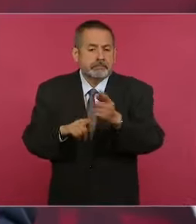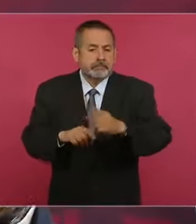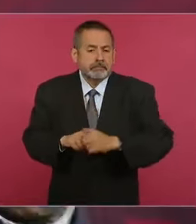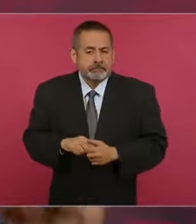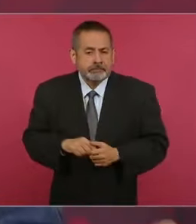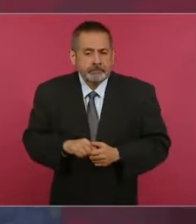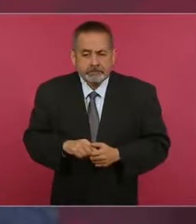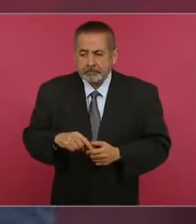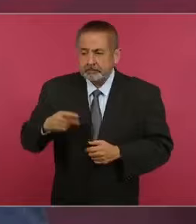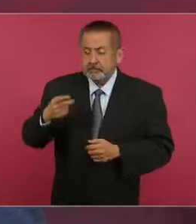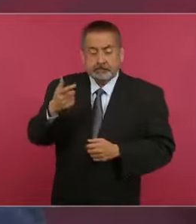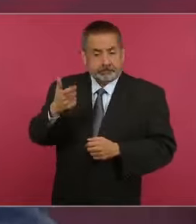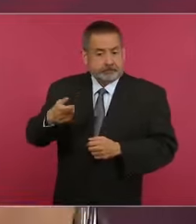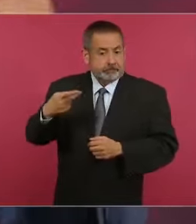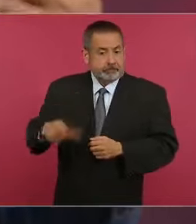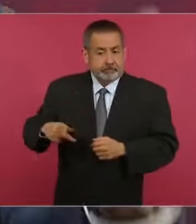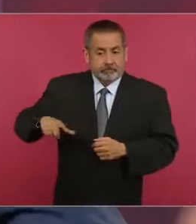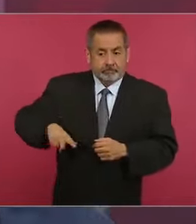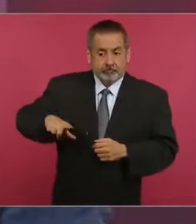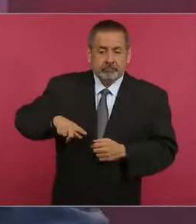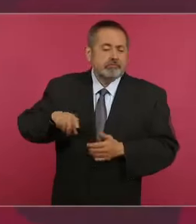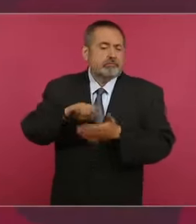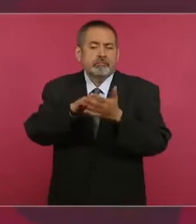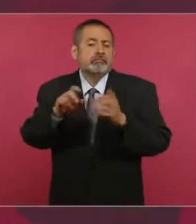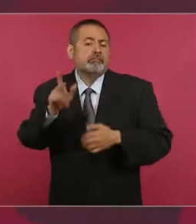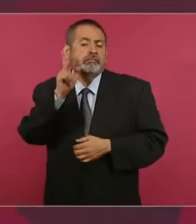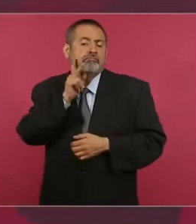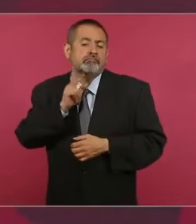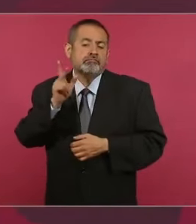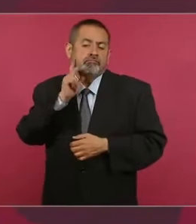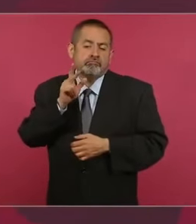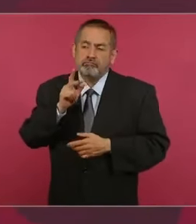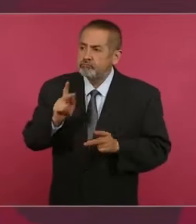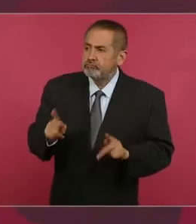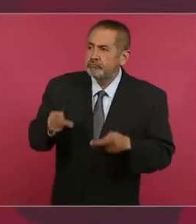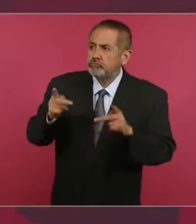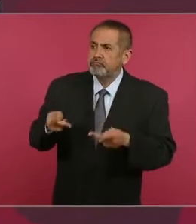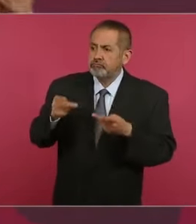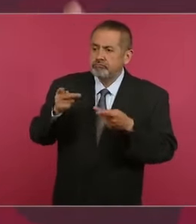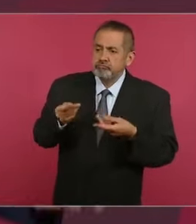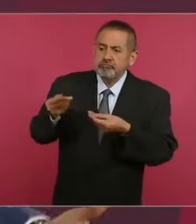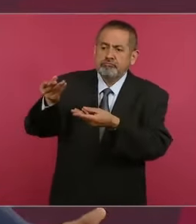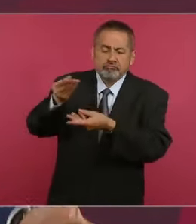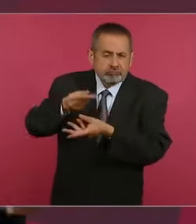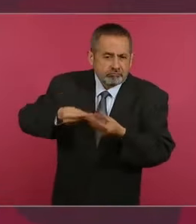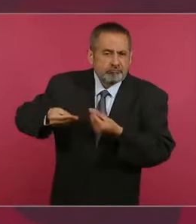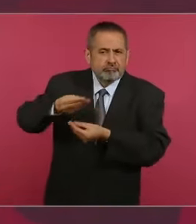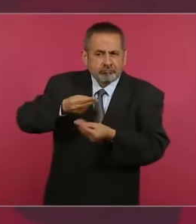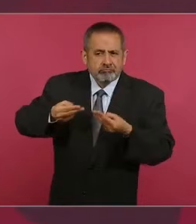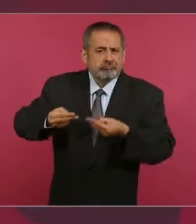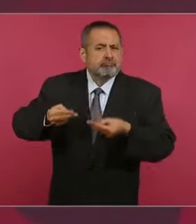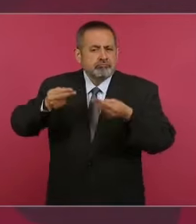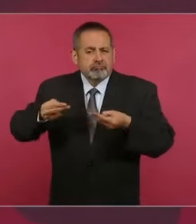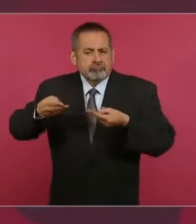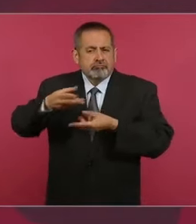recursos que son de la nación. Eso, por ejemplo, el petróleo, es de todos los mexicanos